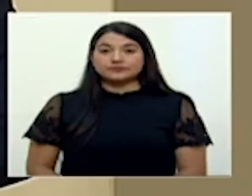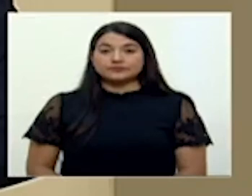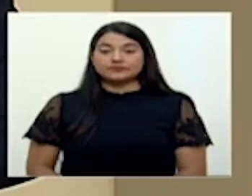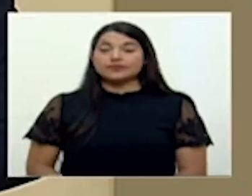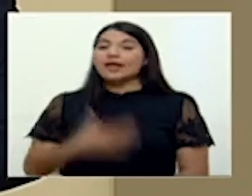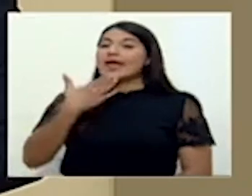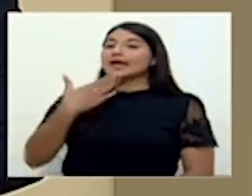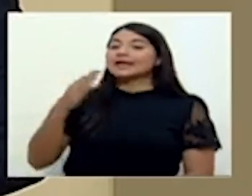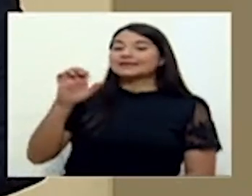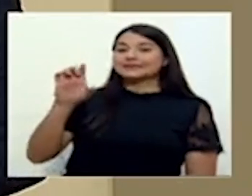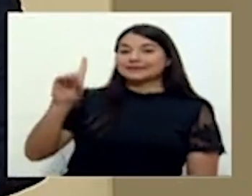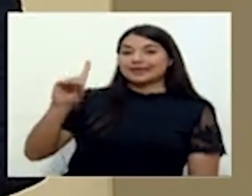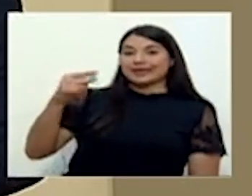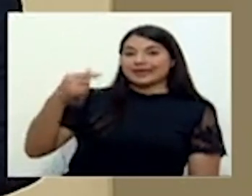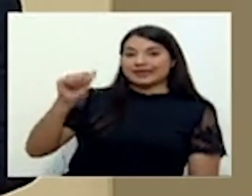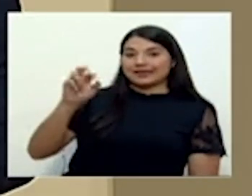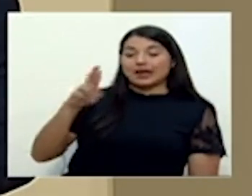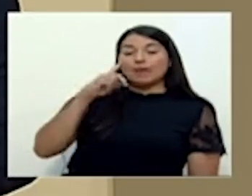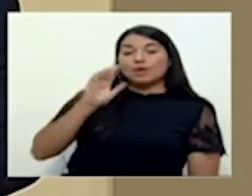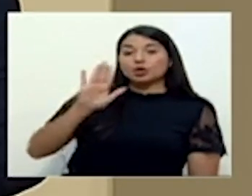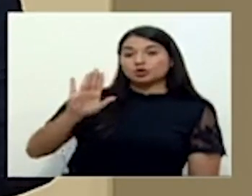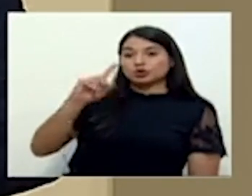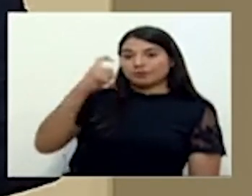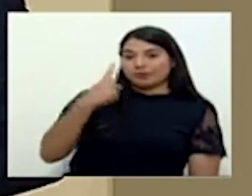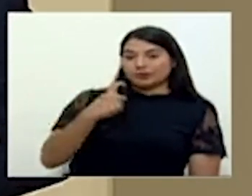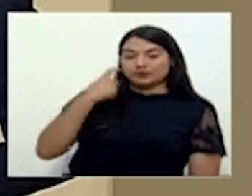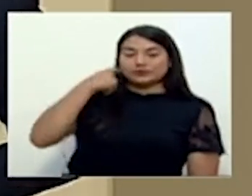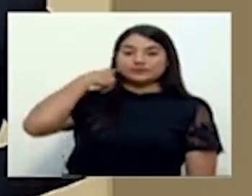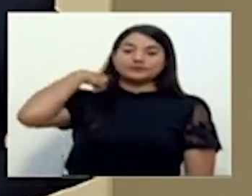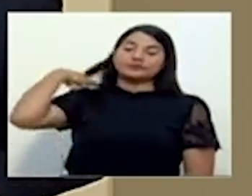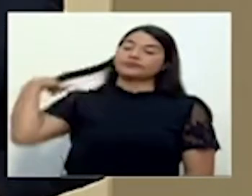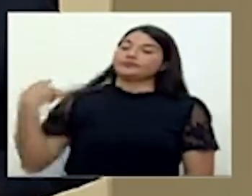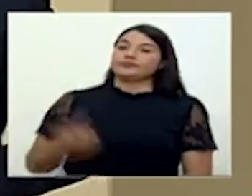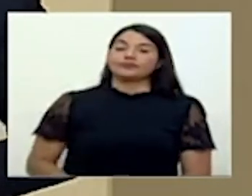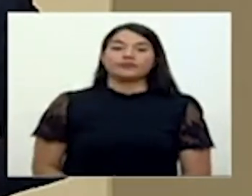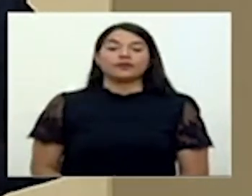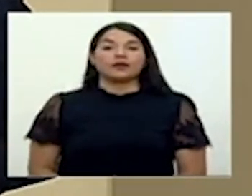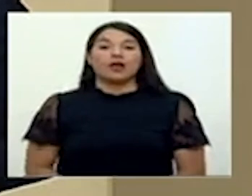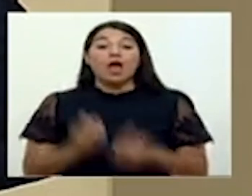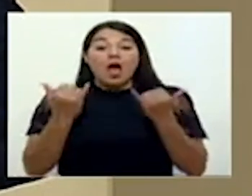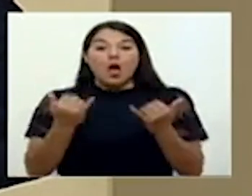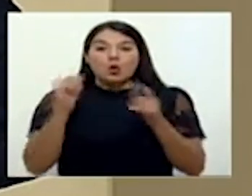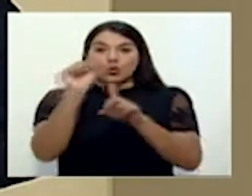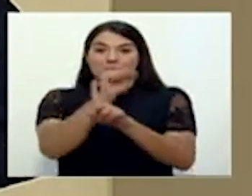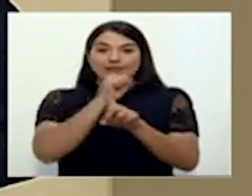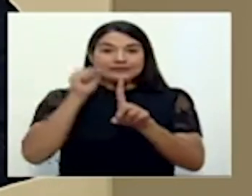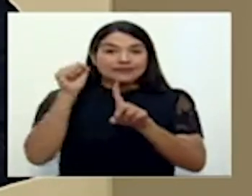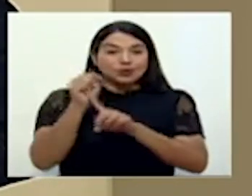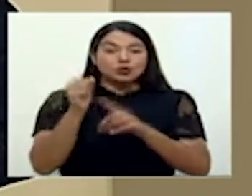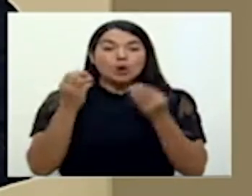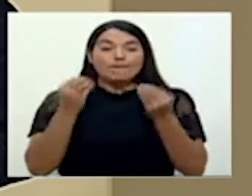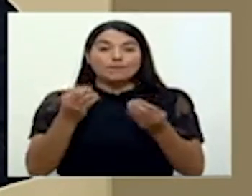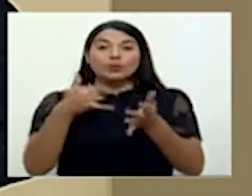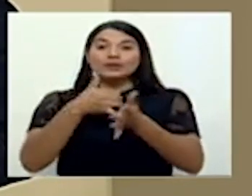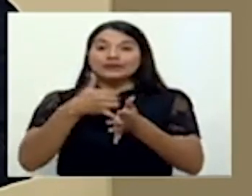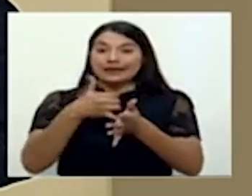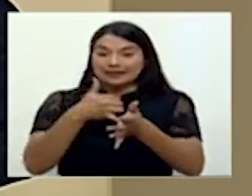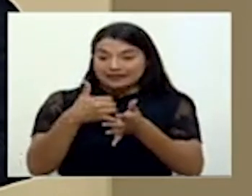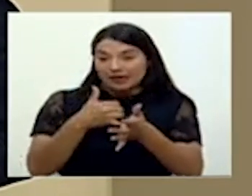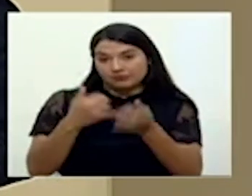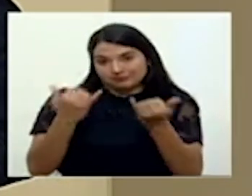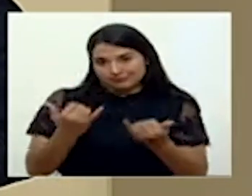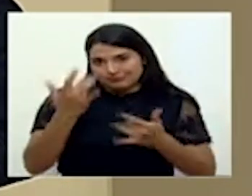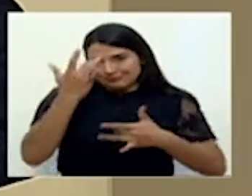Gracias, don Edgar, por sus preguntas. Ahí, lamentablemente, en medio de una situación tan delicada como lo es esta